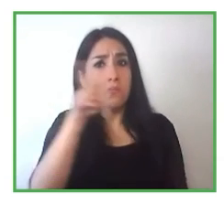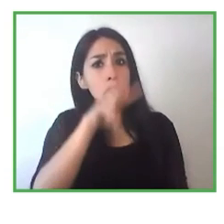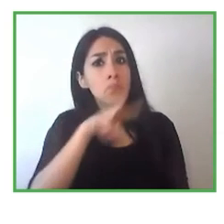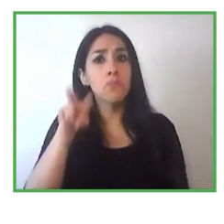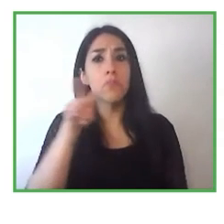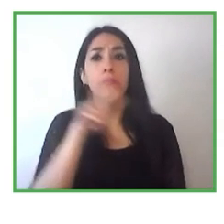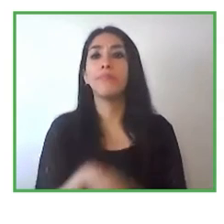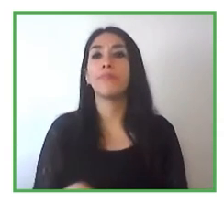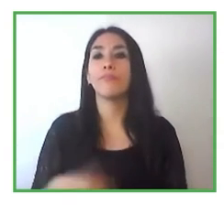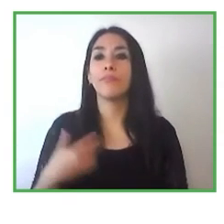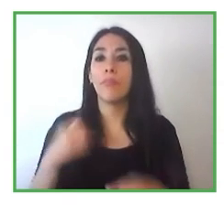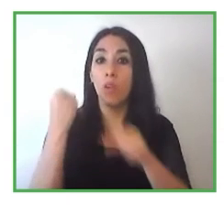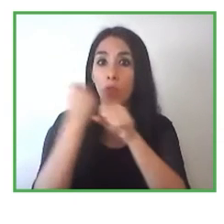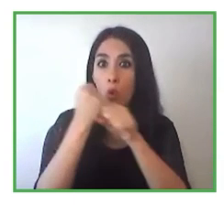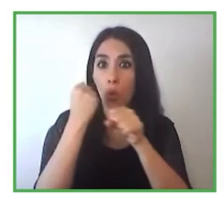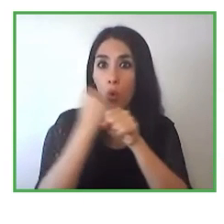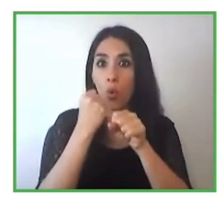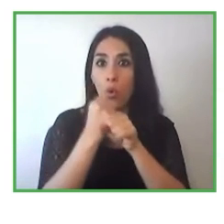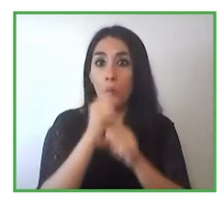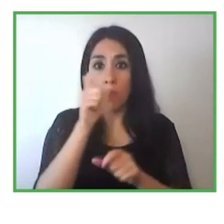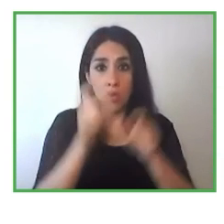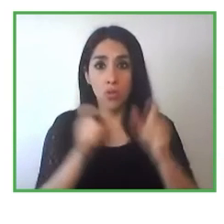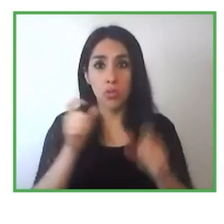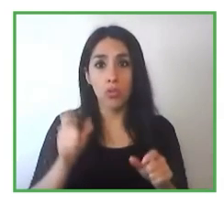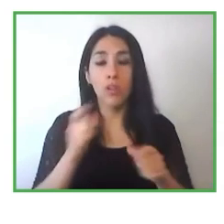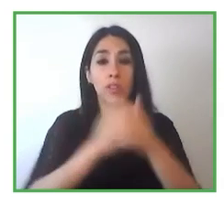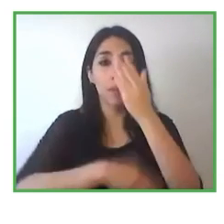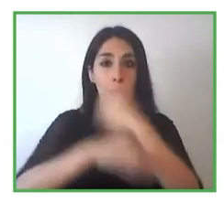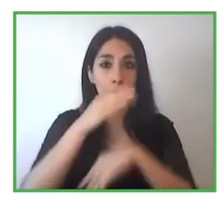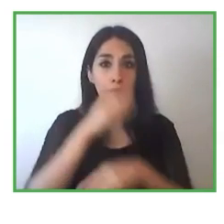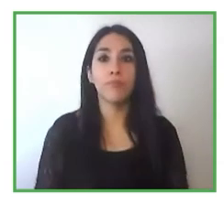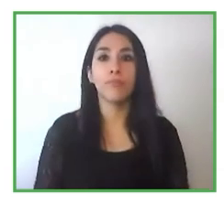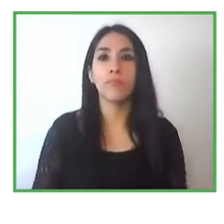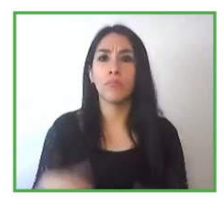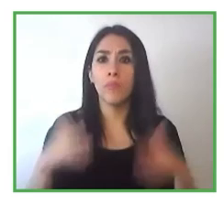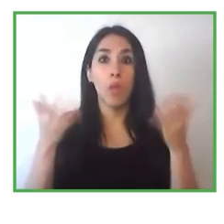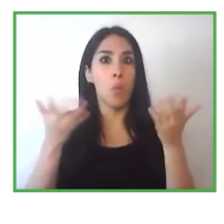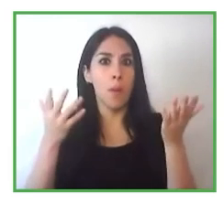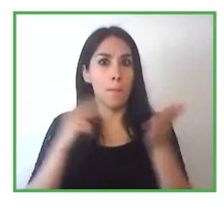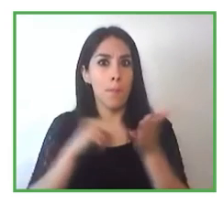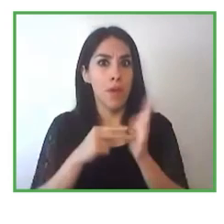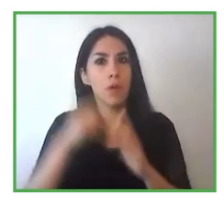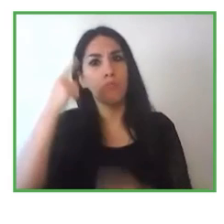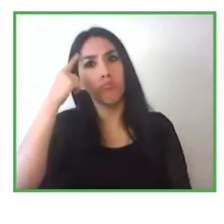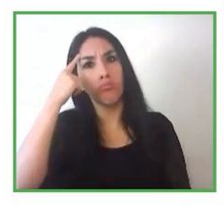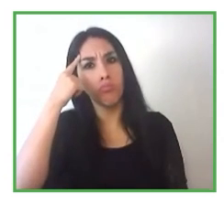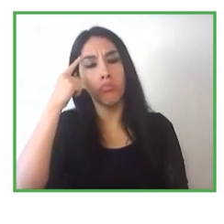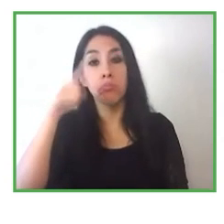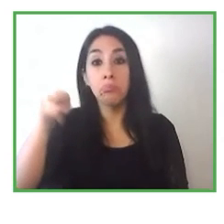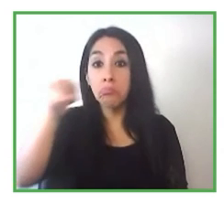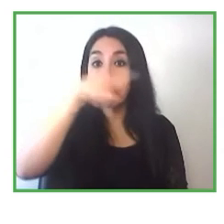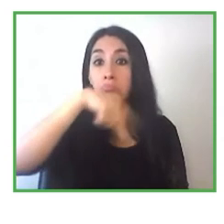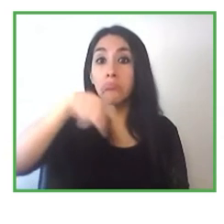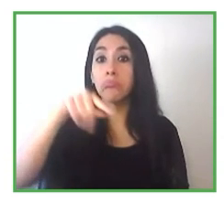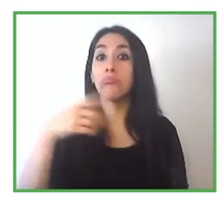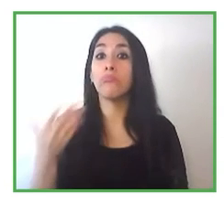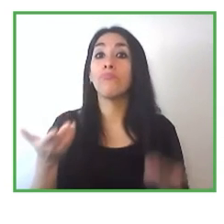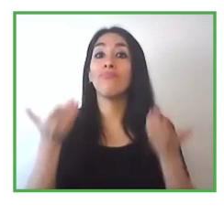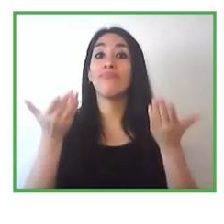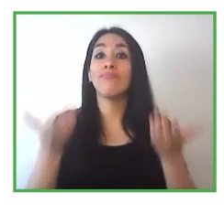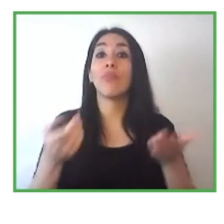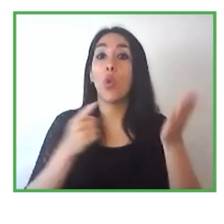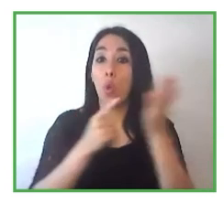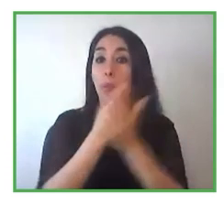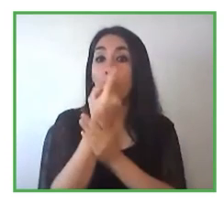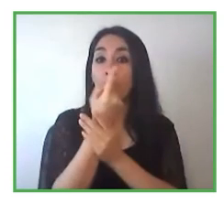para personas con discapacidad tienen muchísimo que ver con los cambios que a todos nos ha